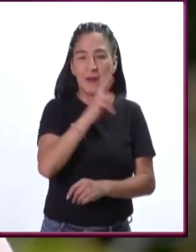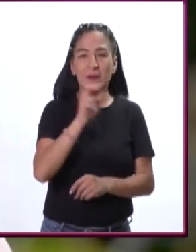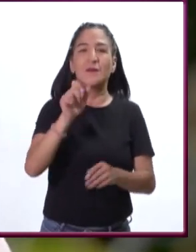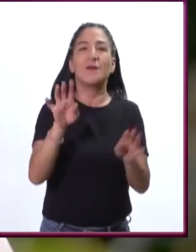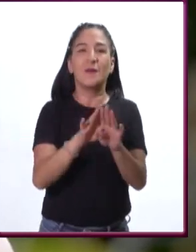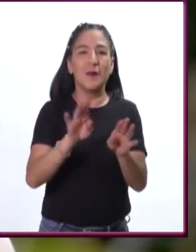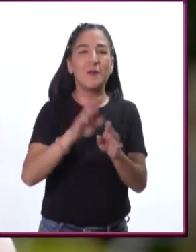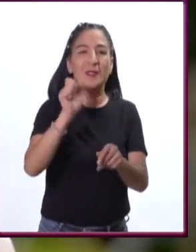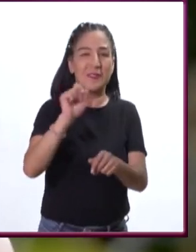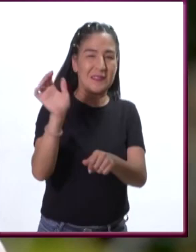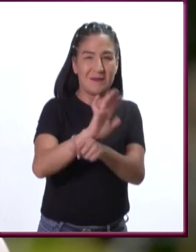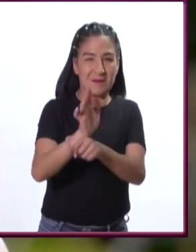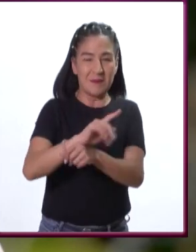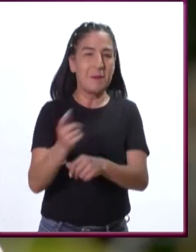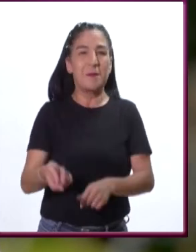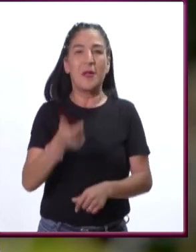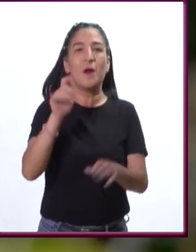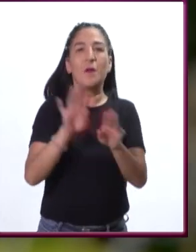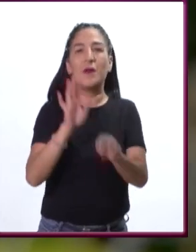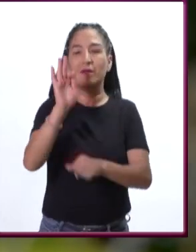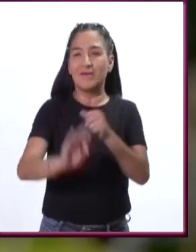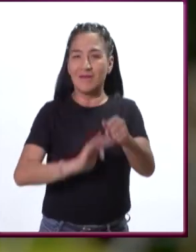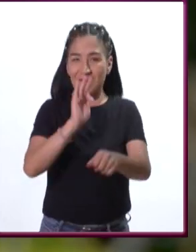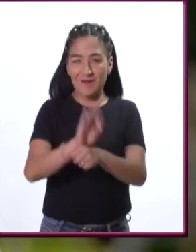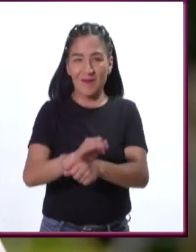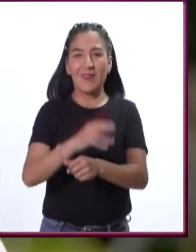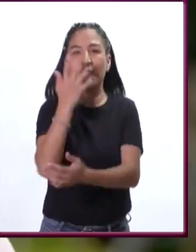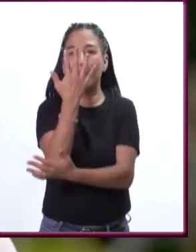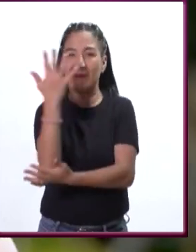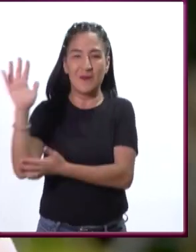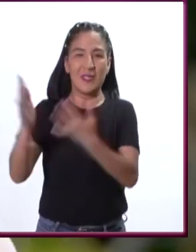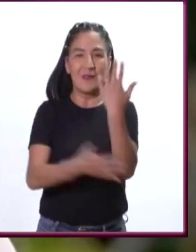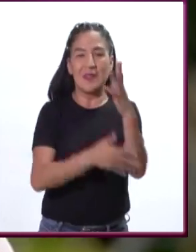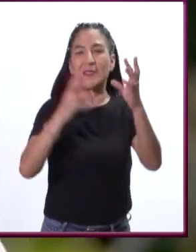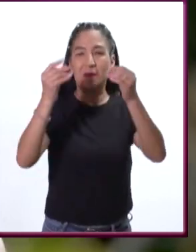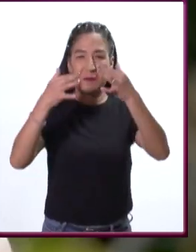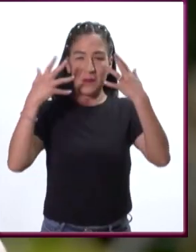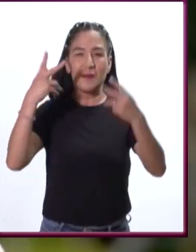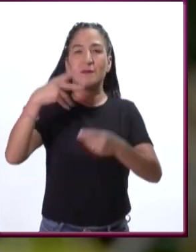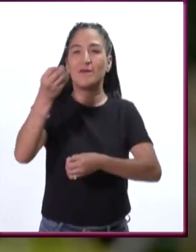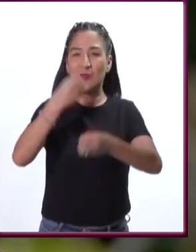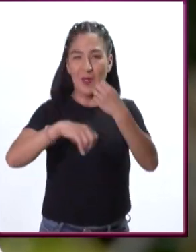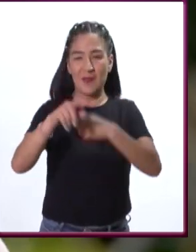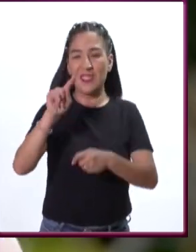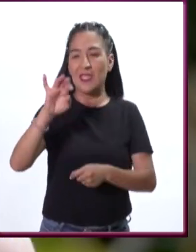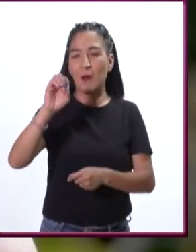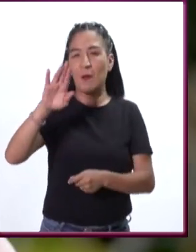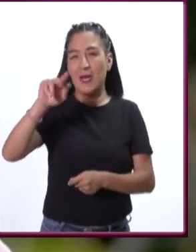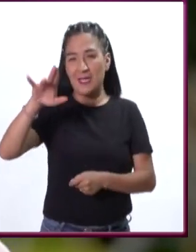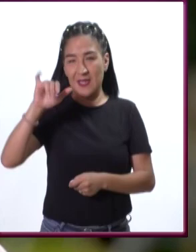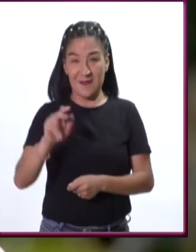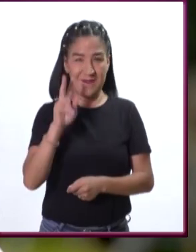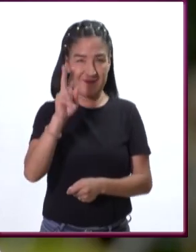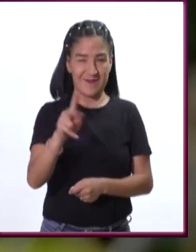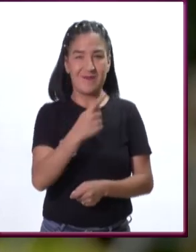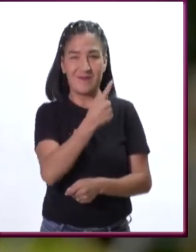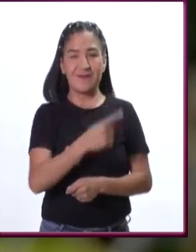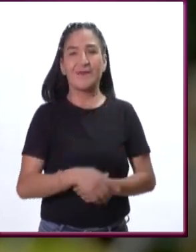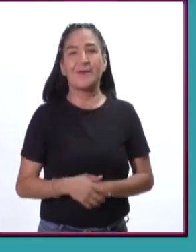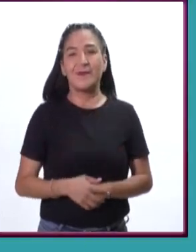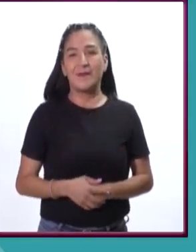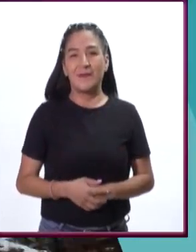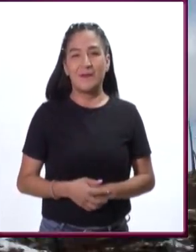naturalista, escribió su defensa de los bosques en la escena 5 de su obra, Tío Bania. Veamos esta cápsula.